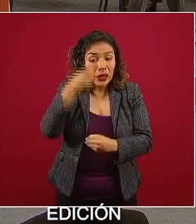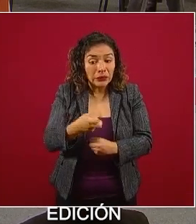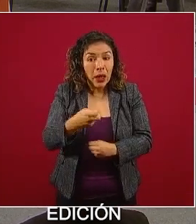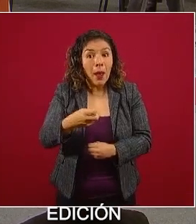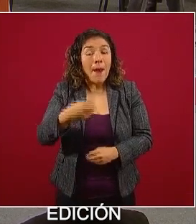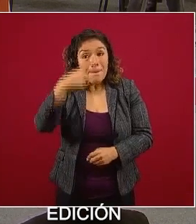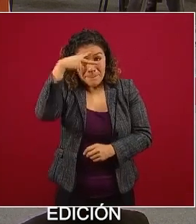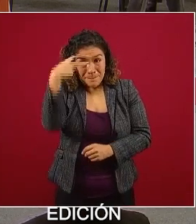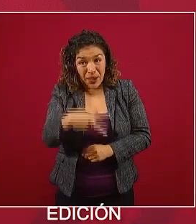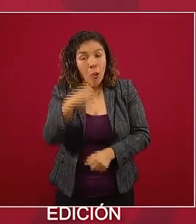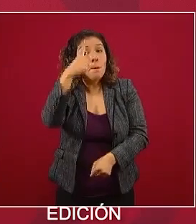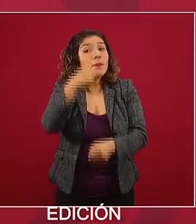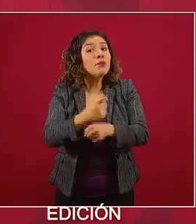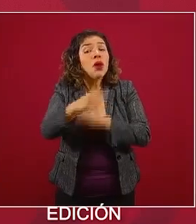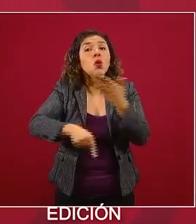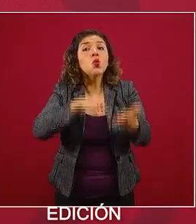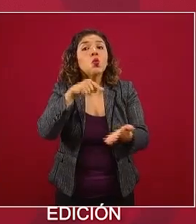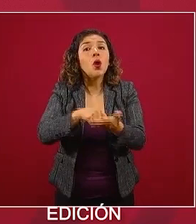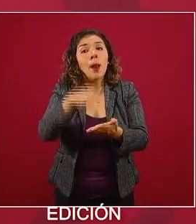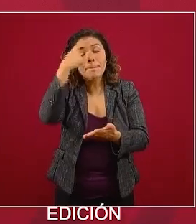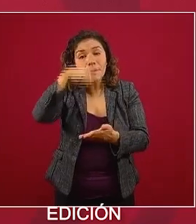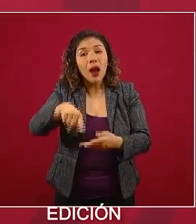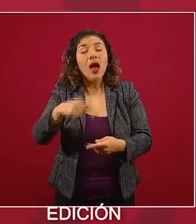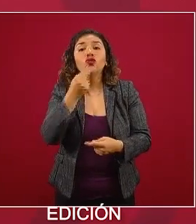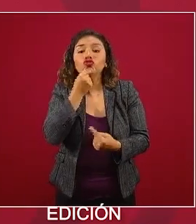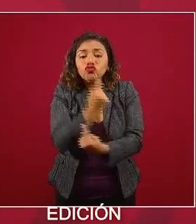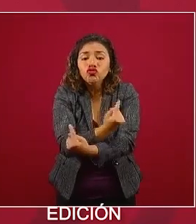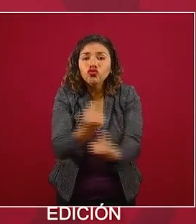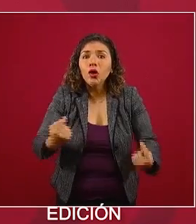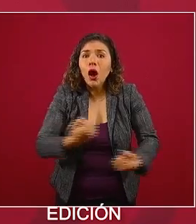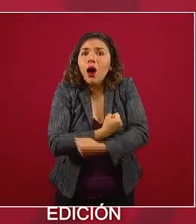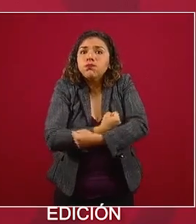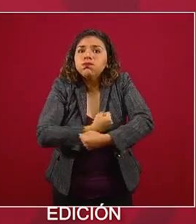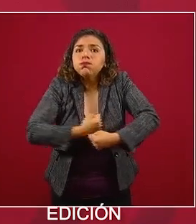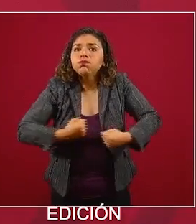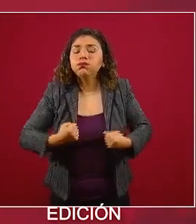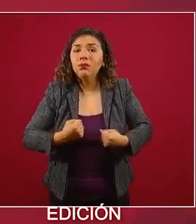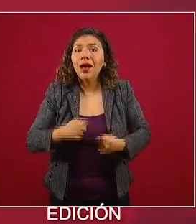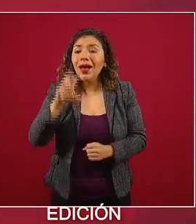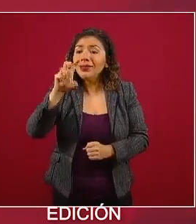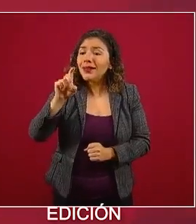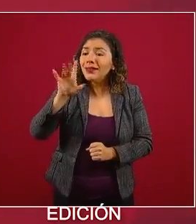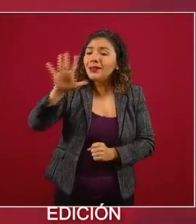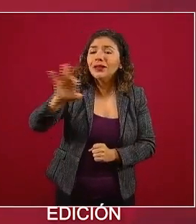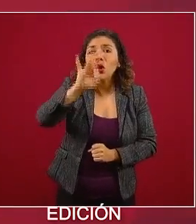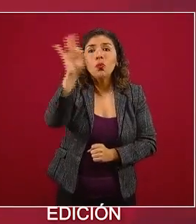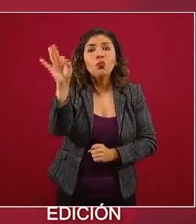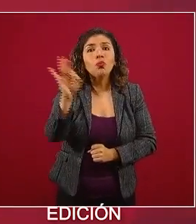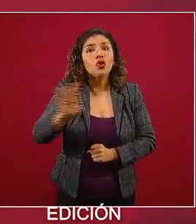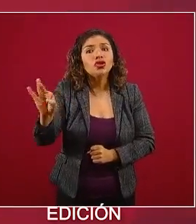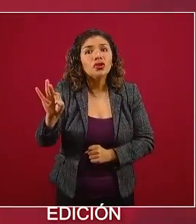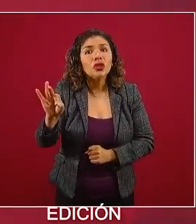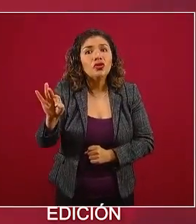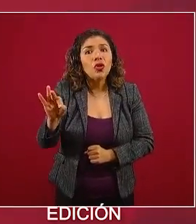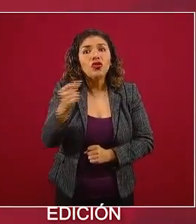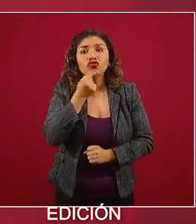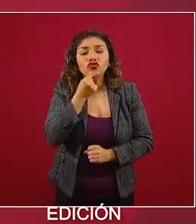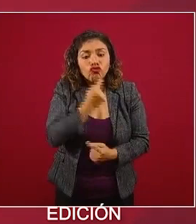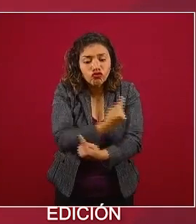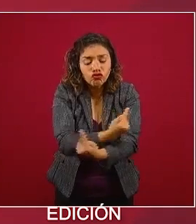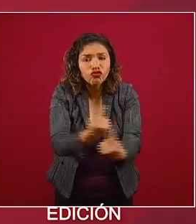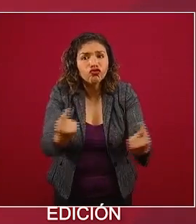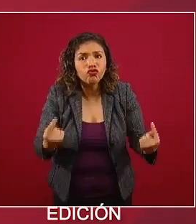en prevalencia de obesidad infantil, con 35 por ciento de los